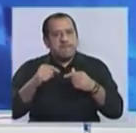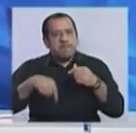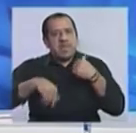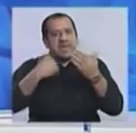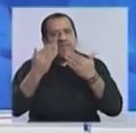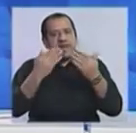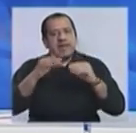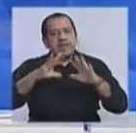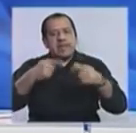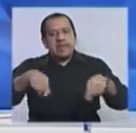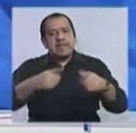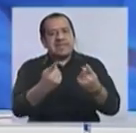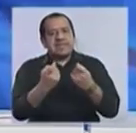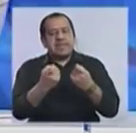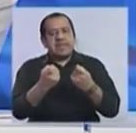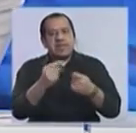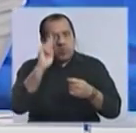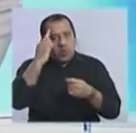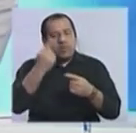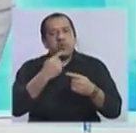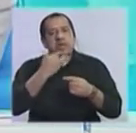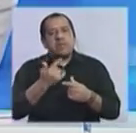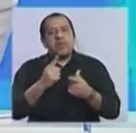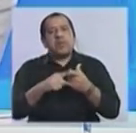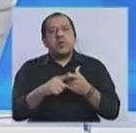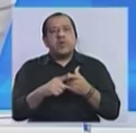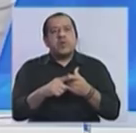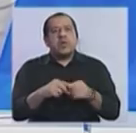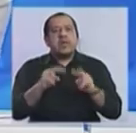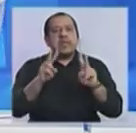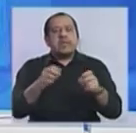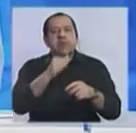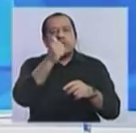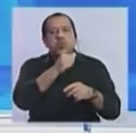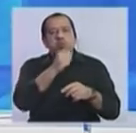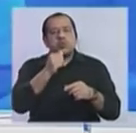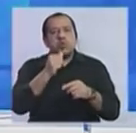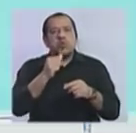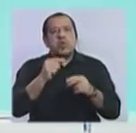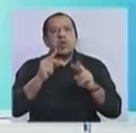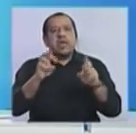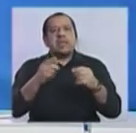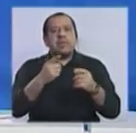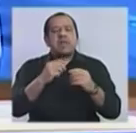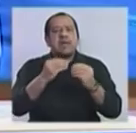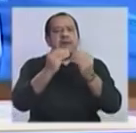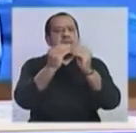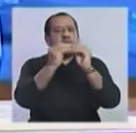de las necesidades del Uruguay en materia, por ejemplo, de resolver o intentar resolver las cuentas públicas.